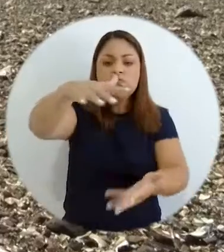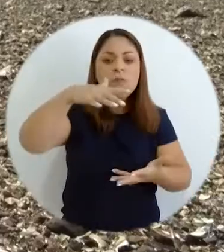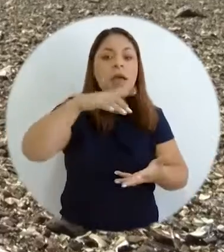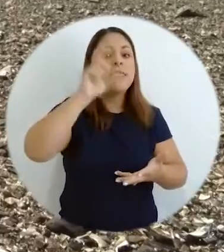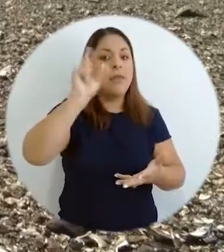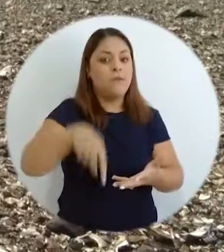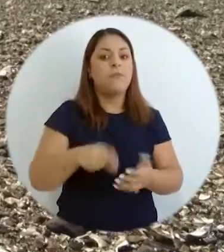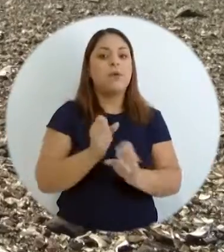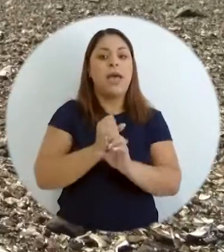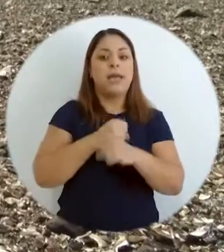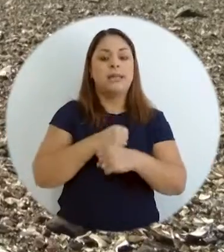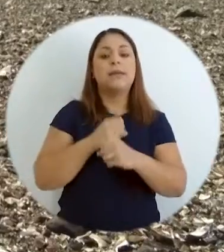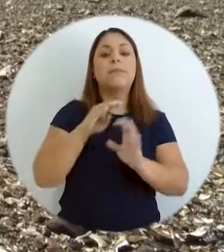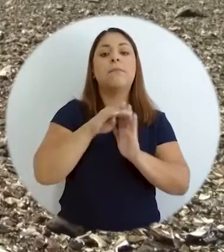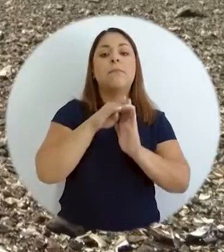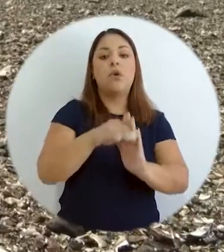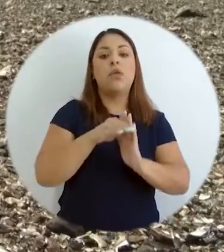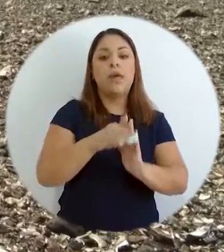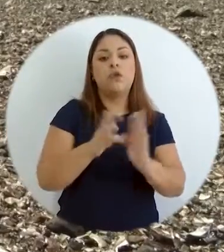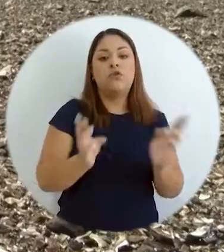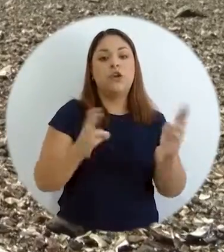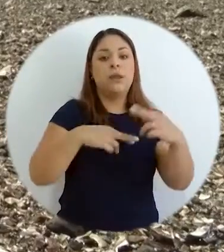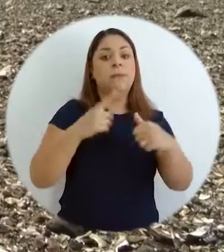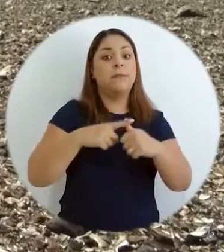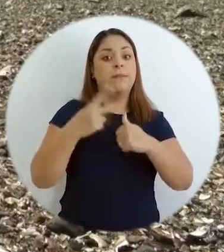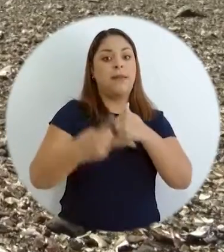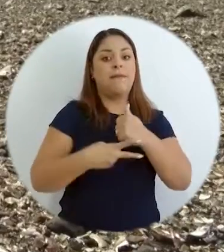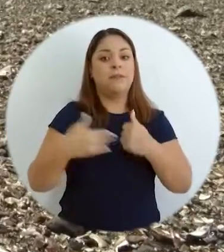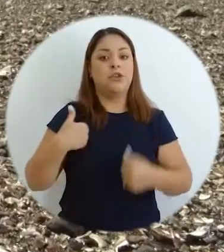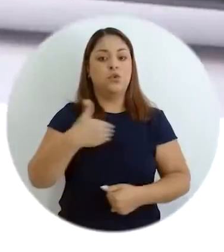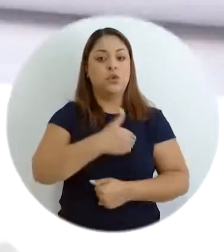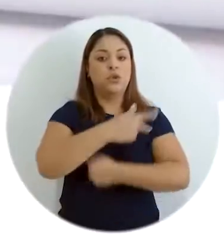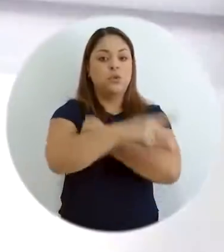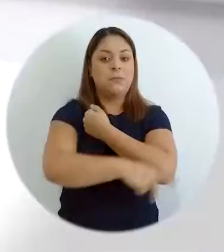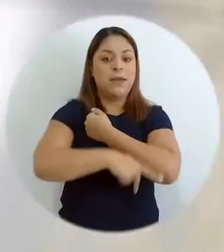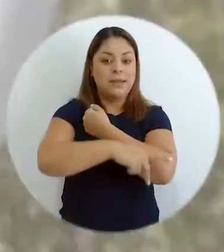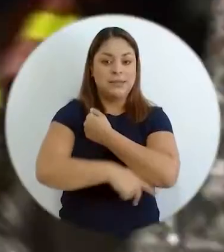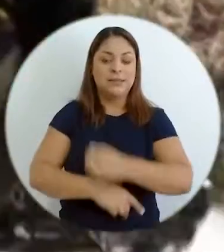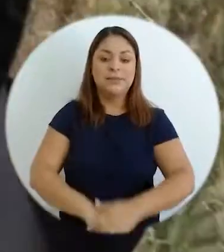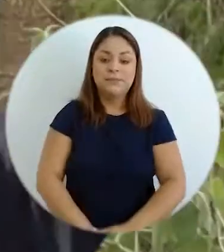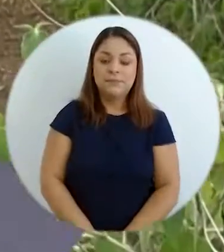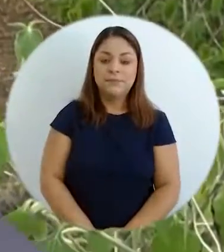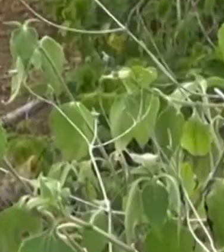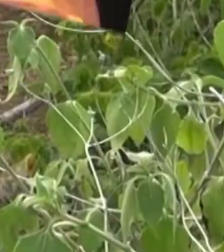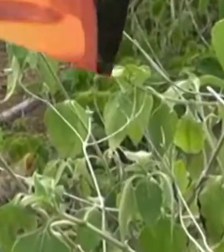se han abocado a emplear un modelo regionalizado por primera vez en nuestro país.